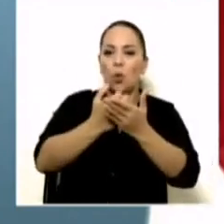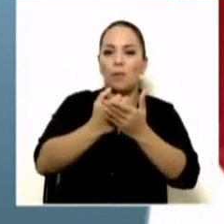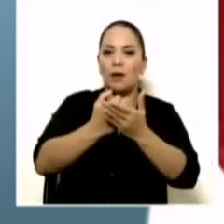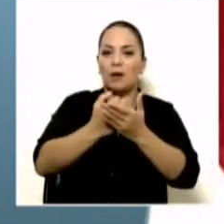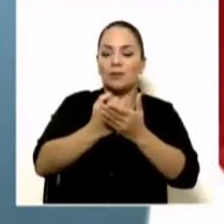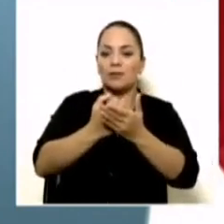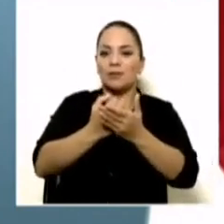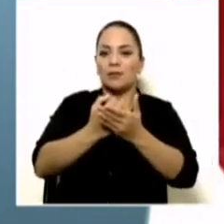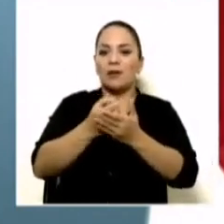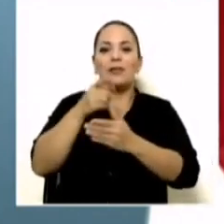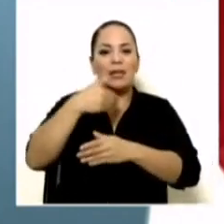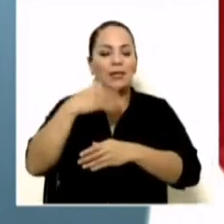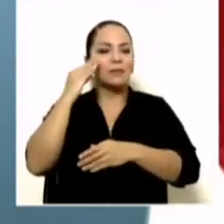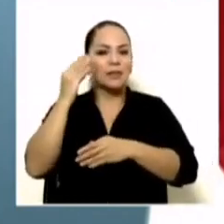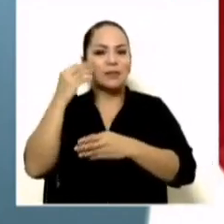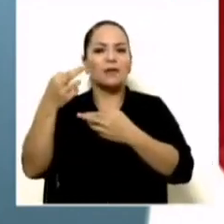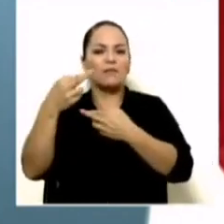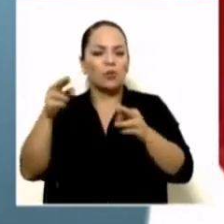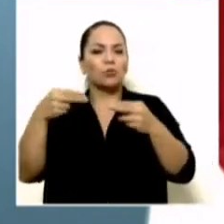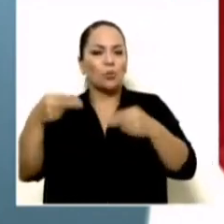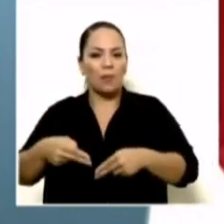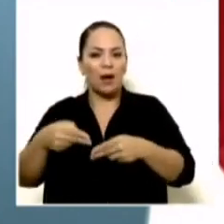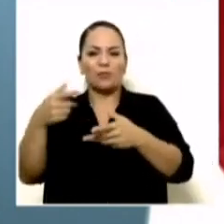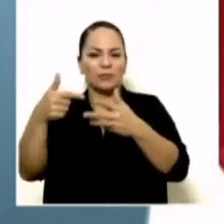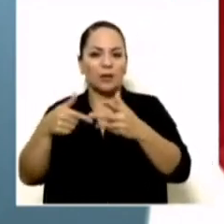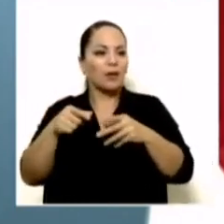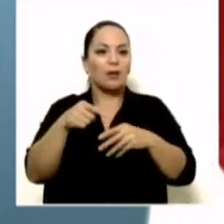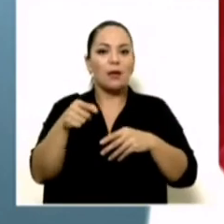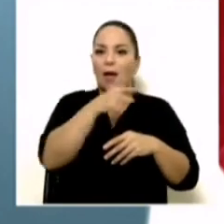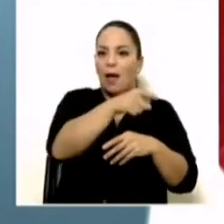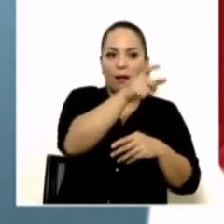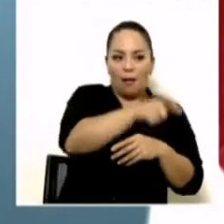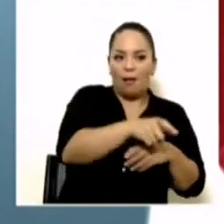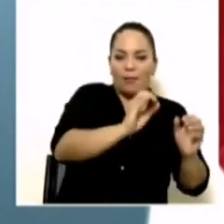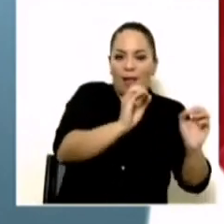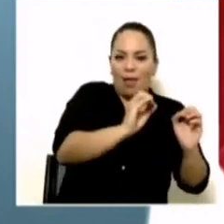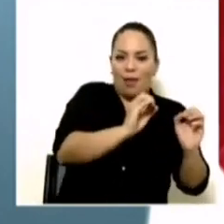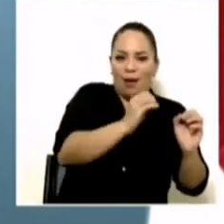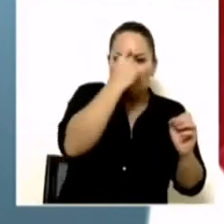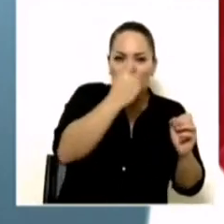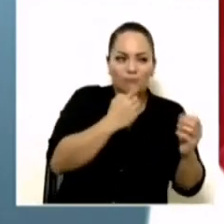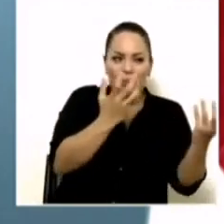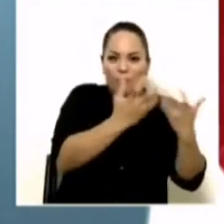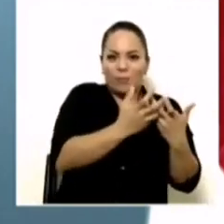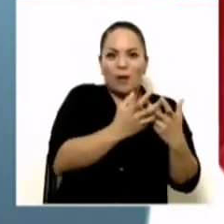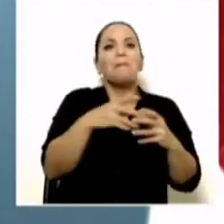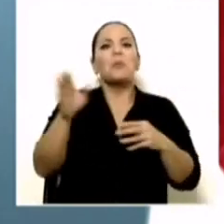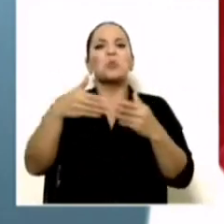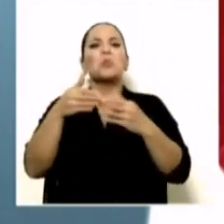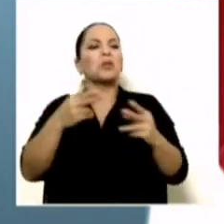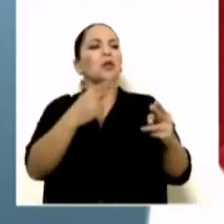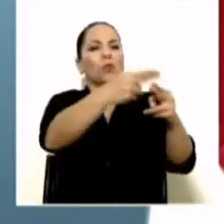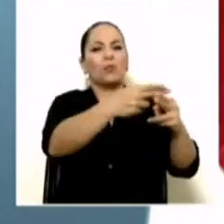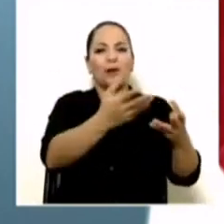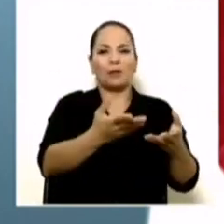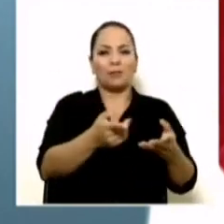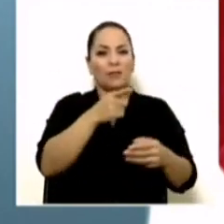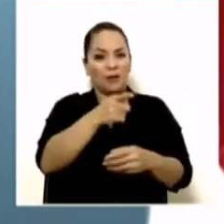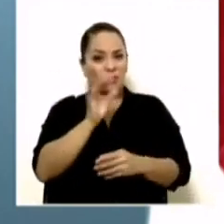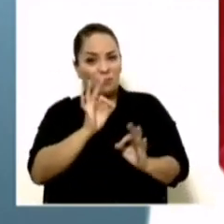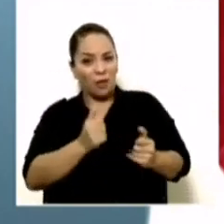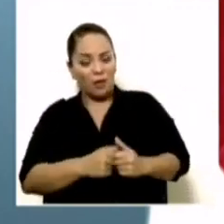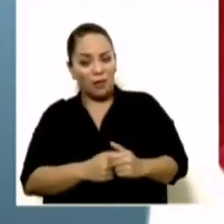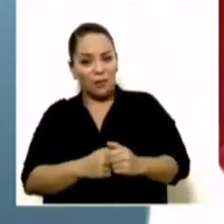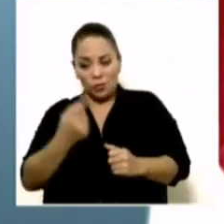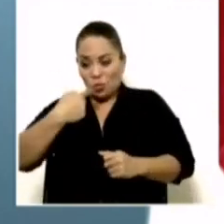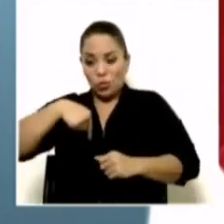Económicas y tener experiencia en recursos humanos, etcétera. Eso suena bien. El Consejo de Gobierno no nos sonó